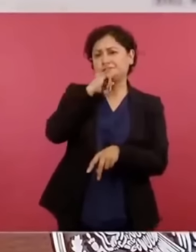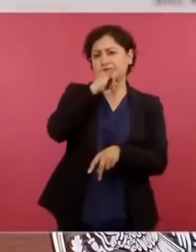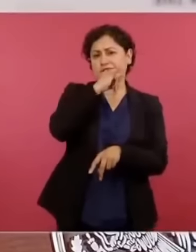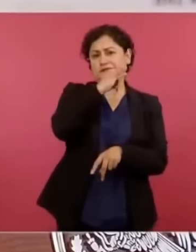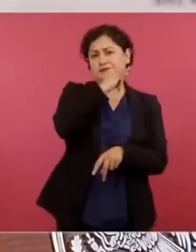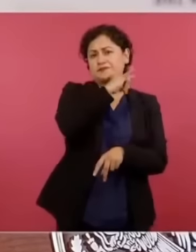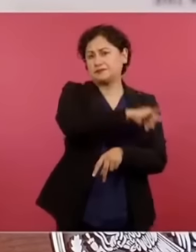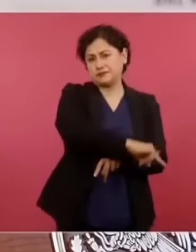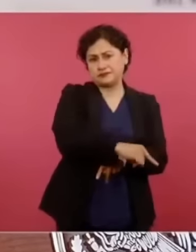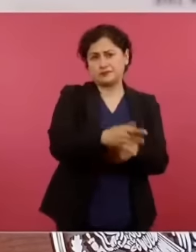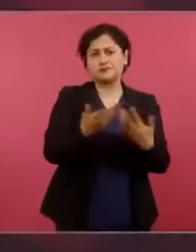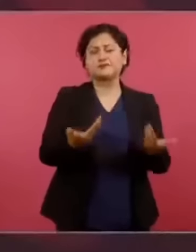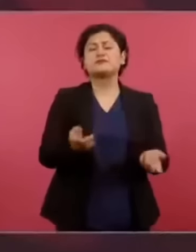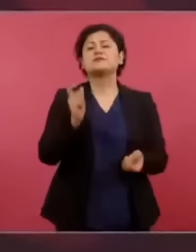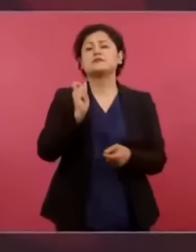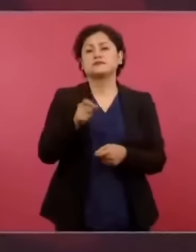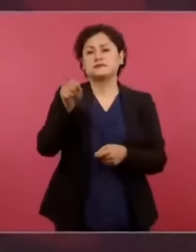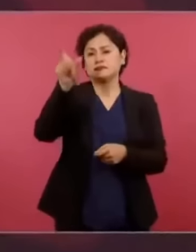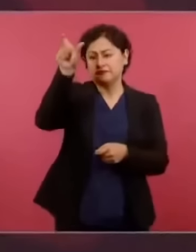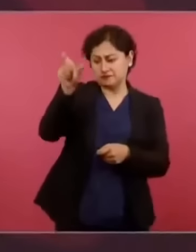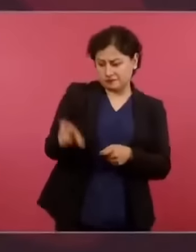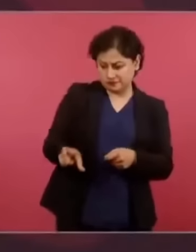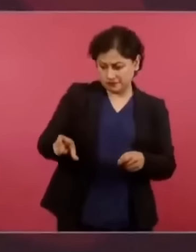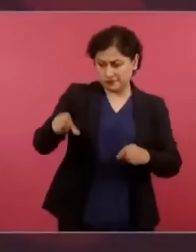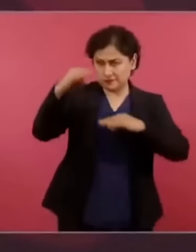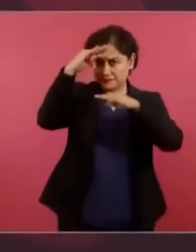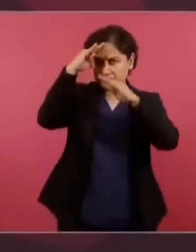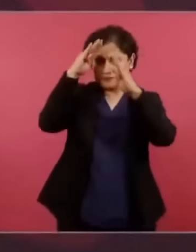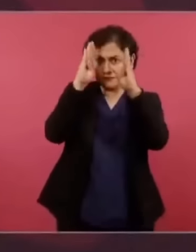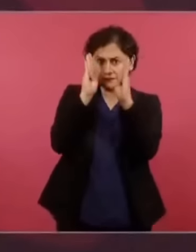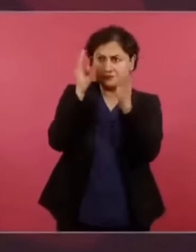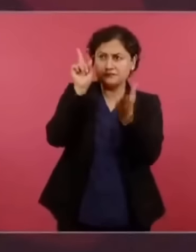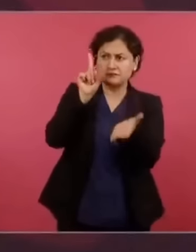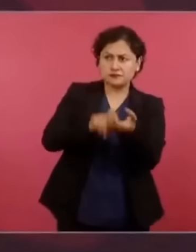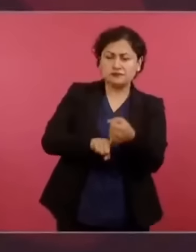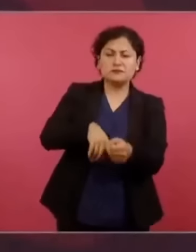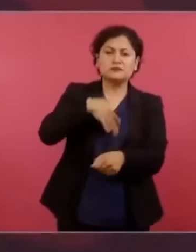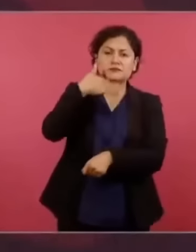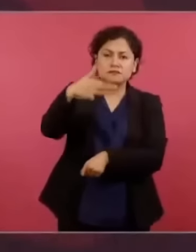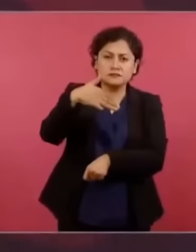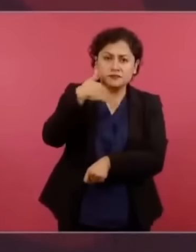el conservadurismo es corrupción y es hipocresía.